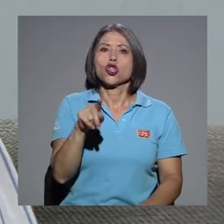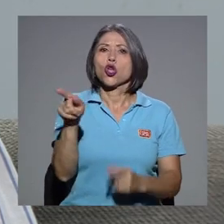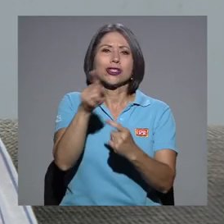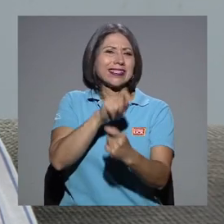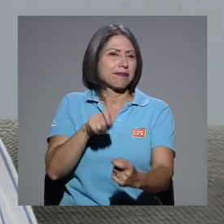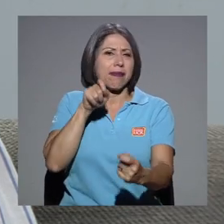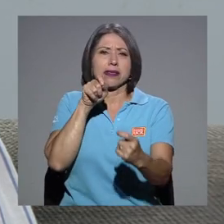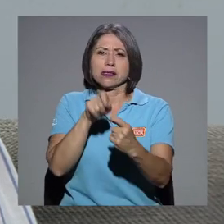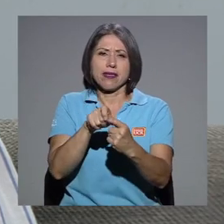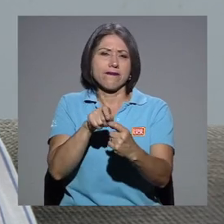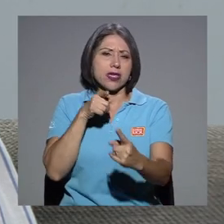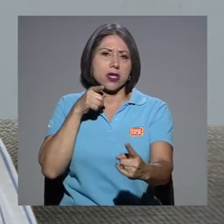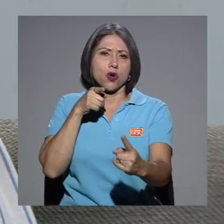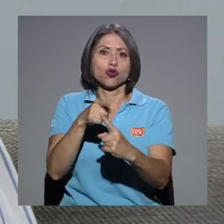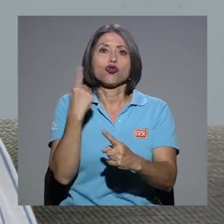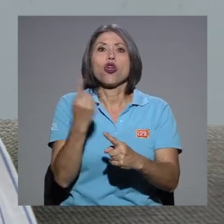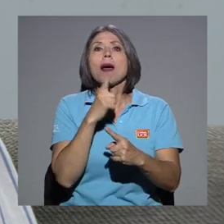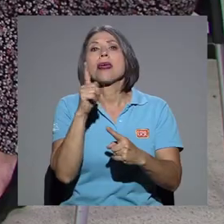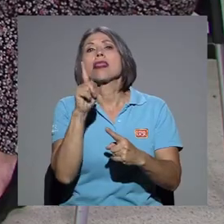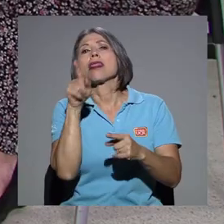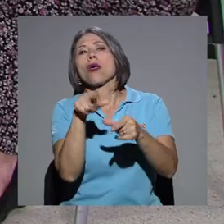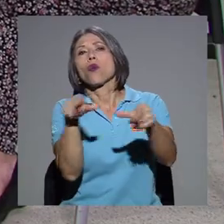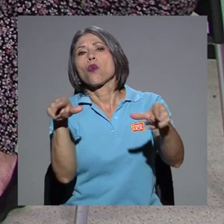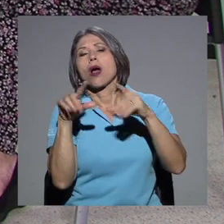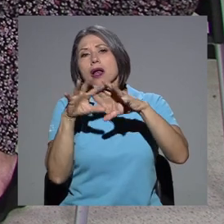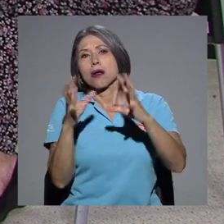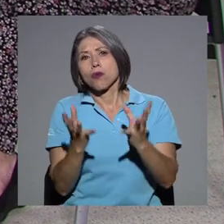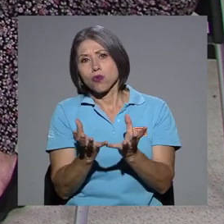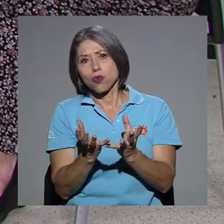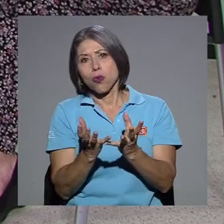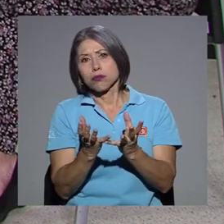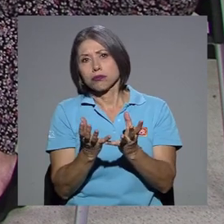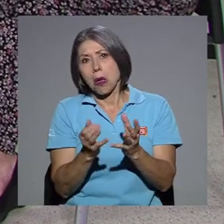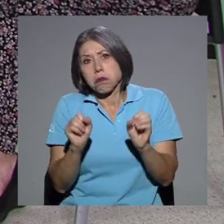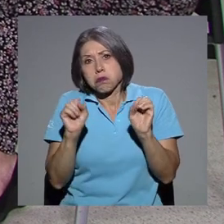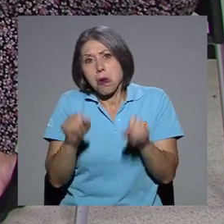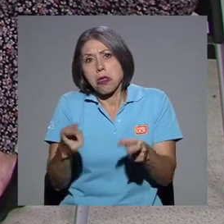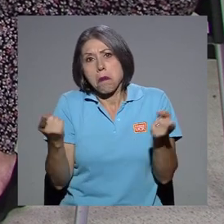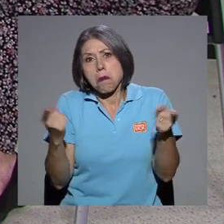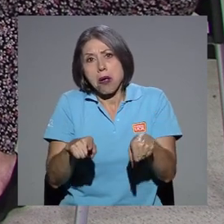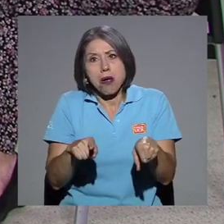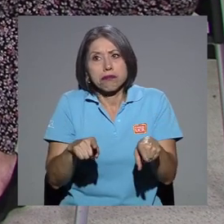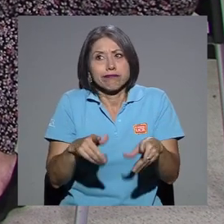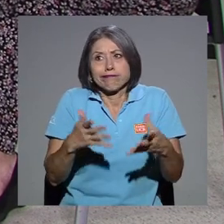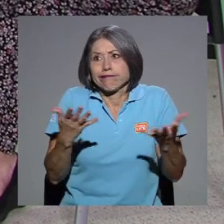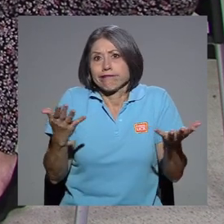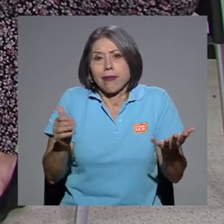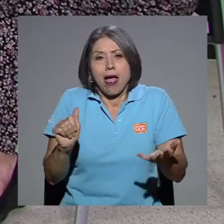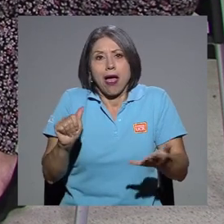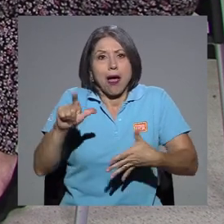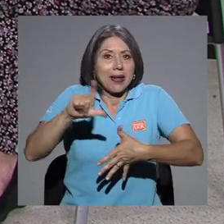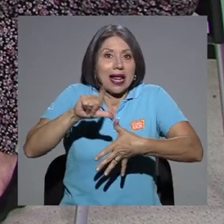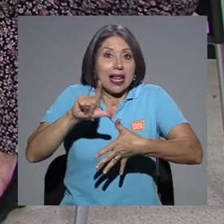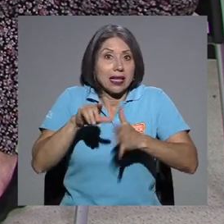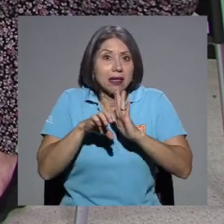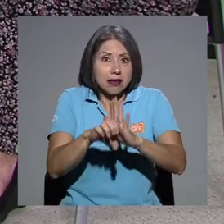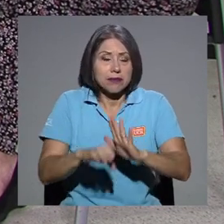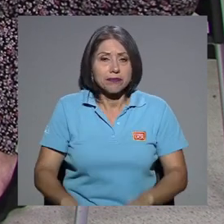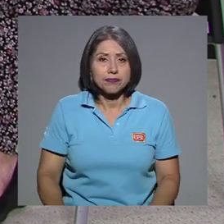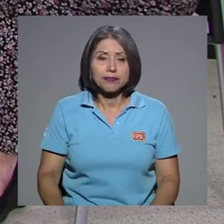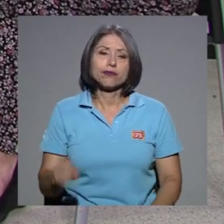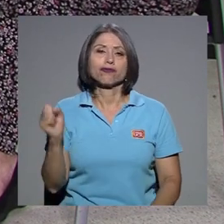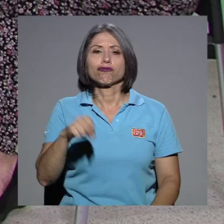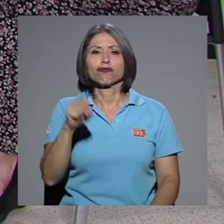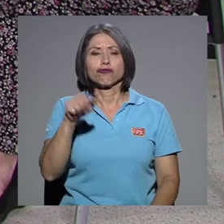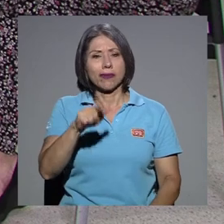una sola área a nivel mundial, sino que de pronto podrían aparecer, entonces, en América Latina, por ejemplo? Sí, estos virus